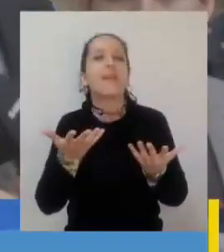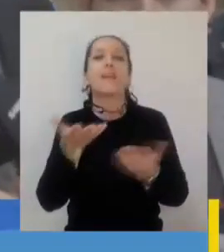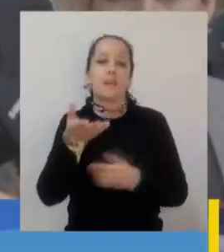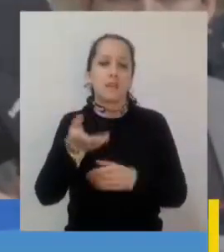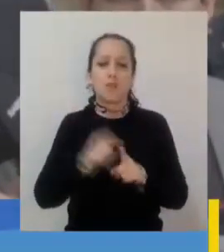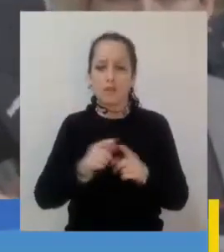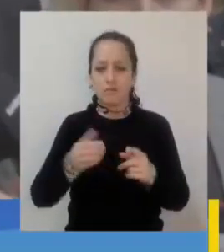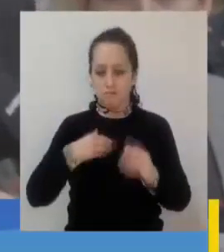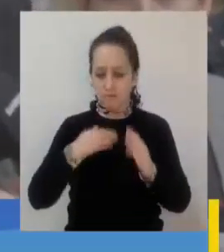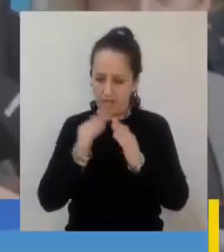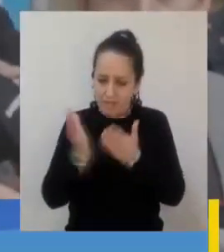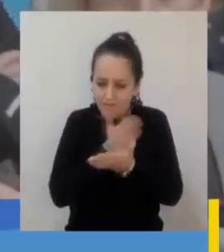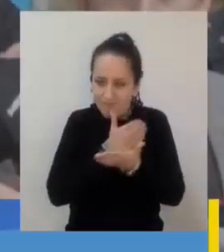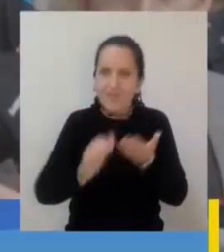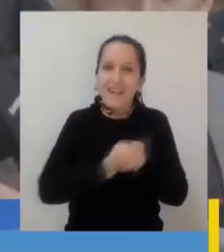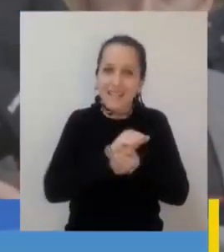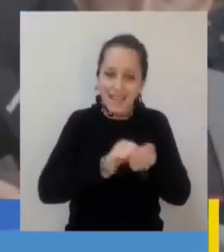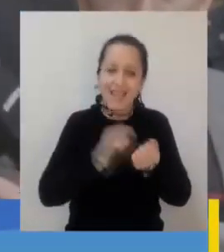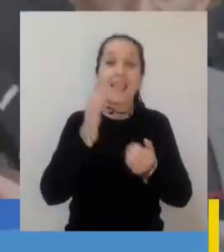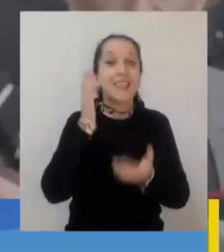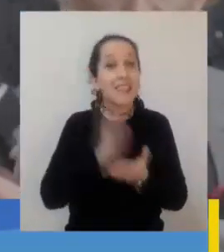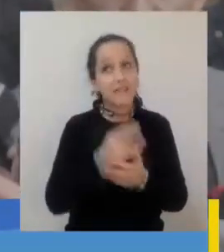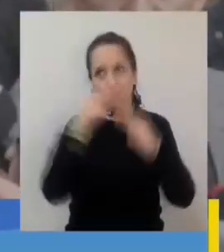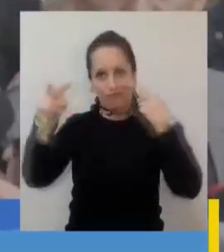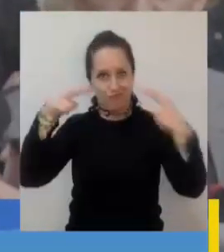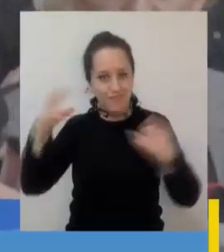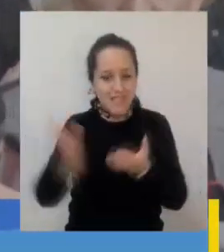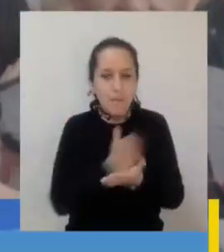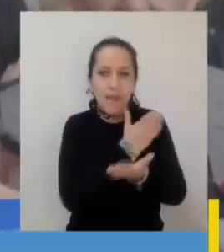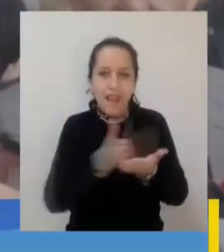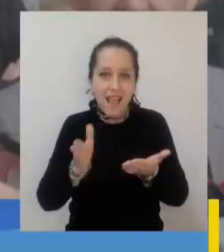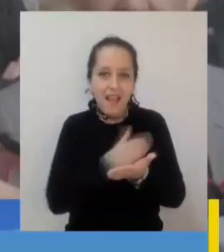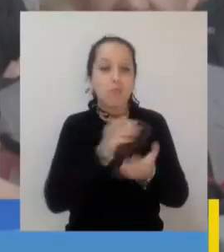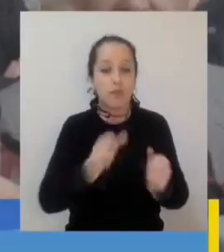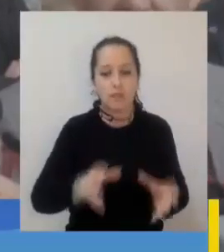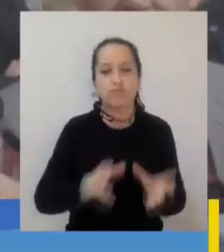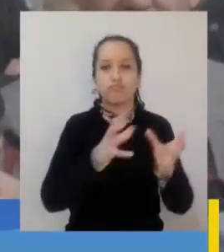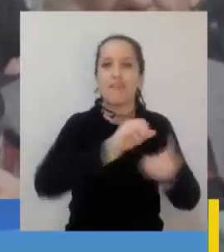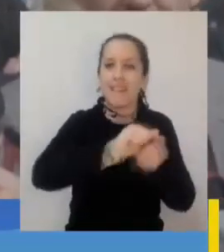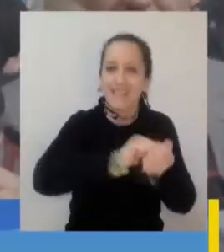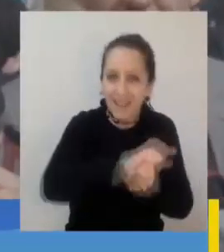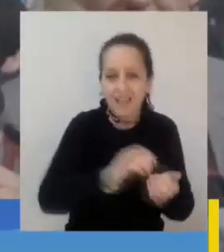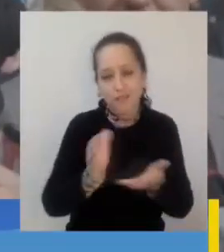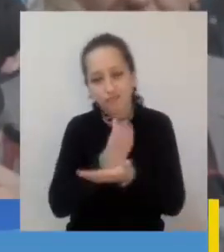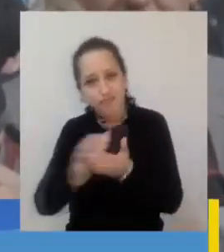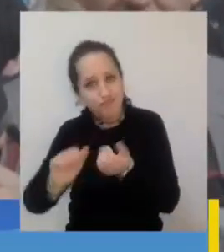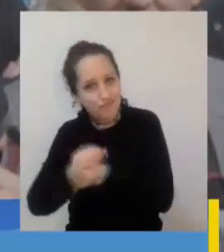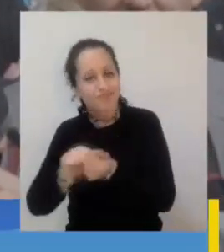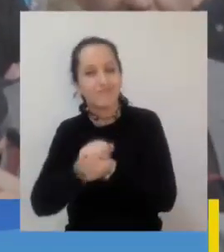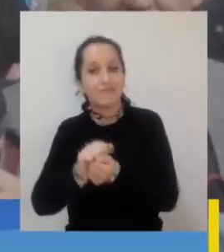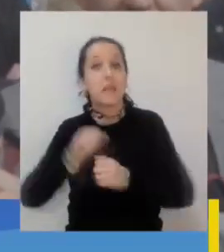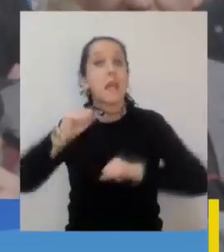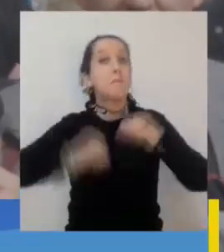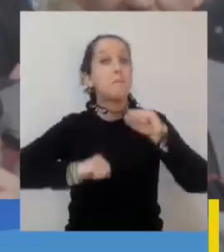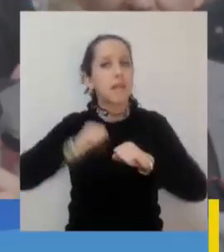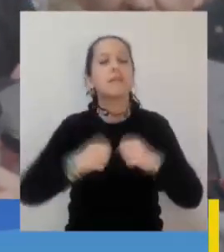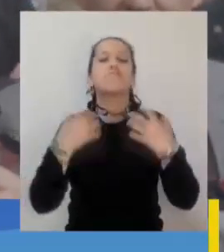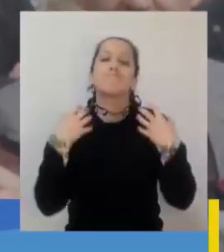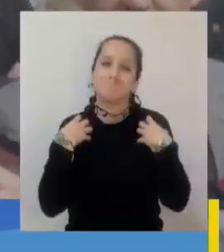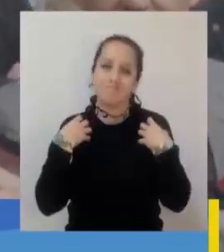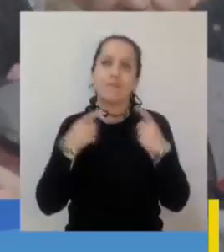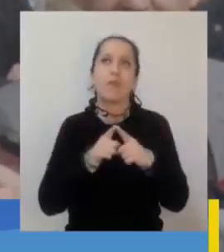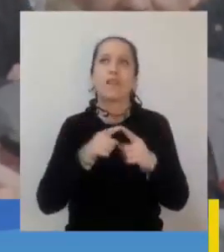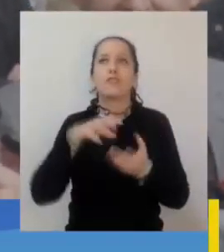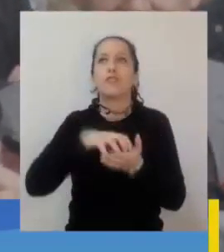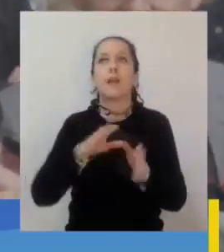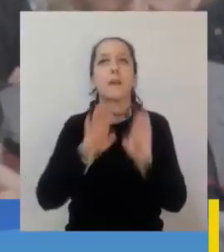podemos empezar a generar desde nuestros hogares y donde también la empresa privada se compromete para tener ciudades mucho más limpias. Así